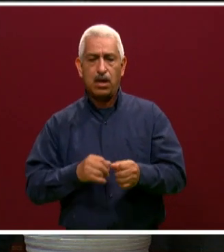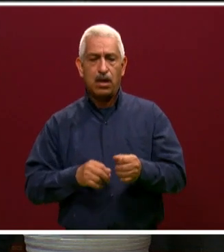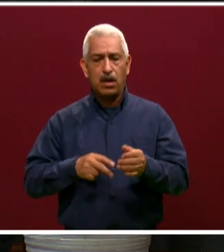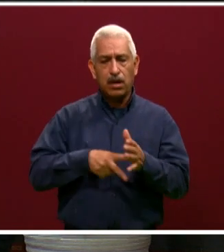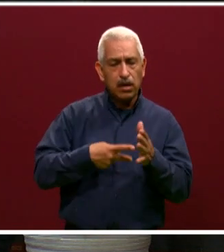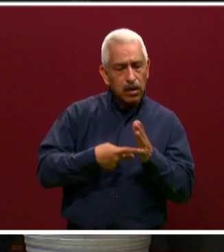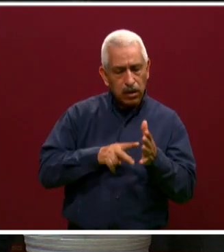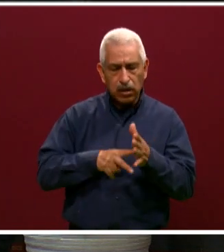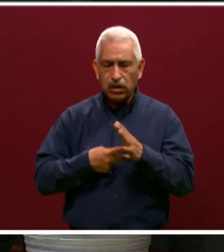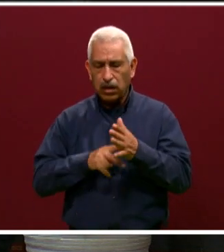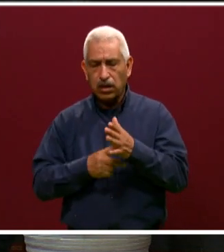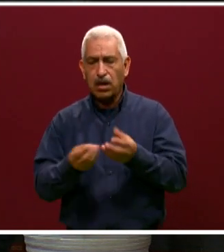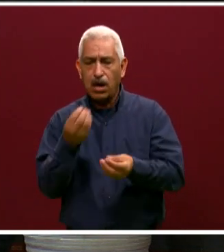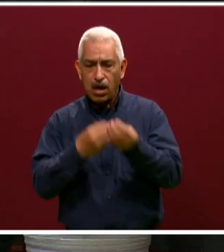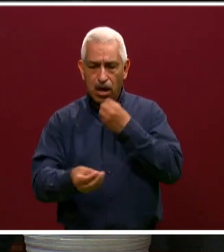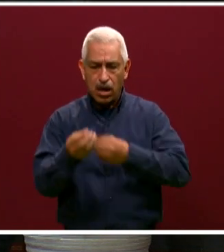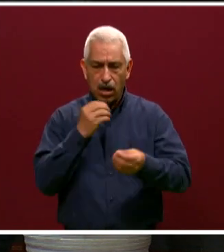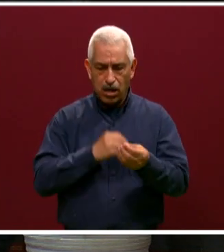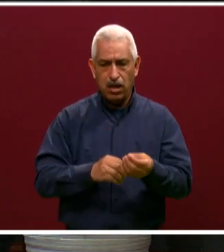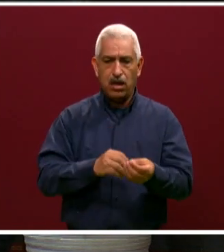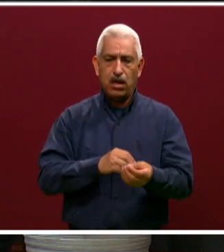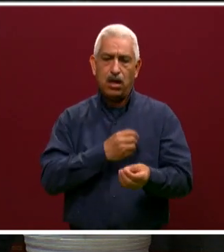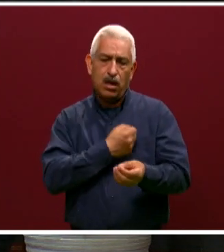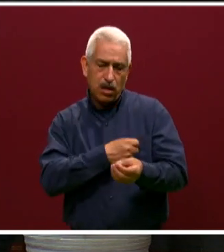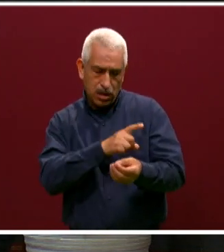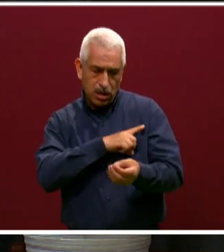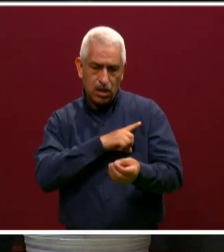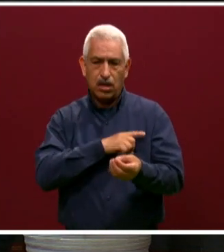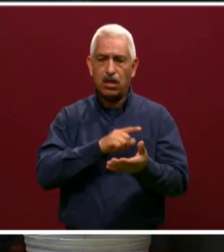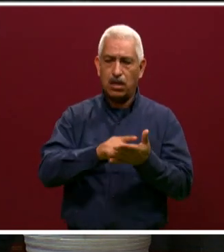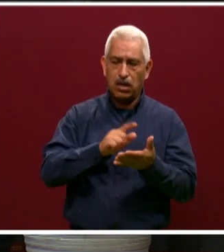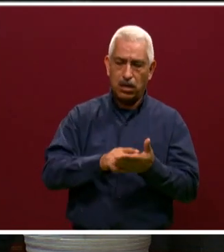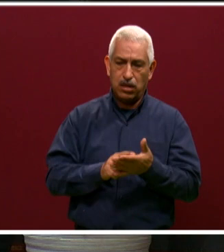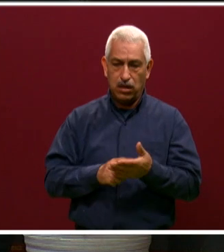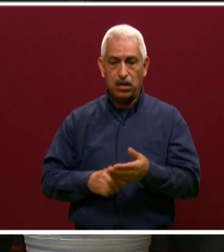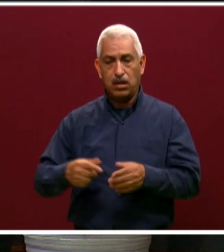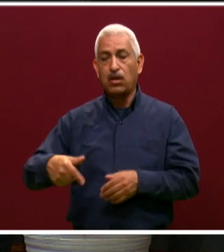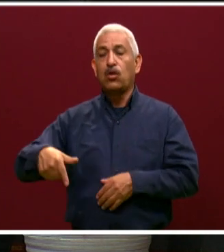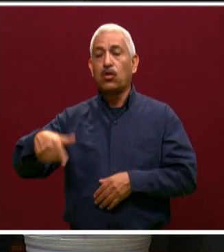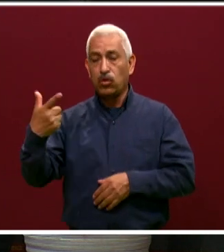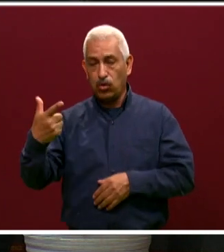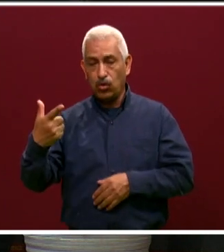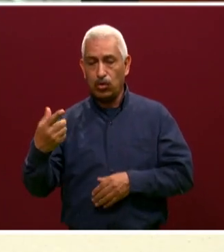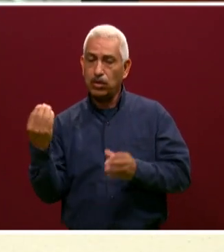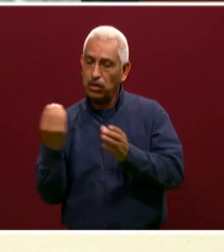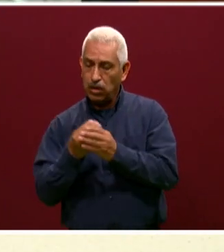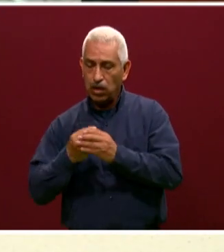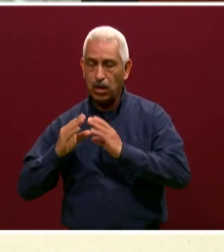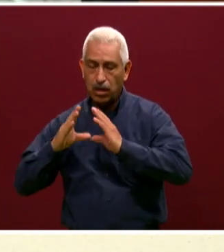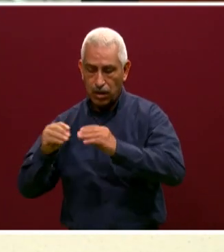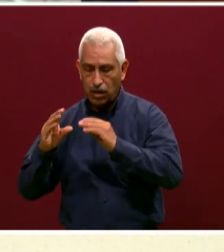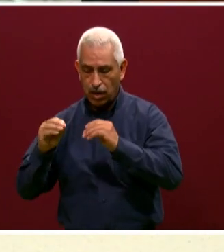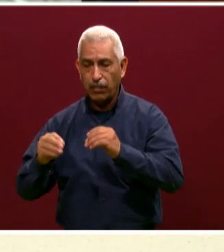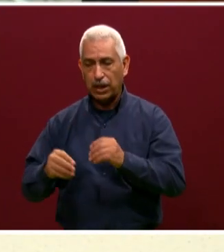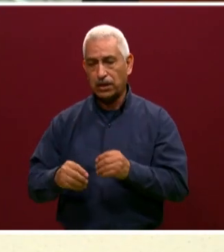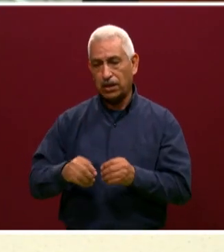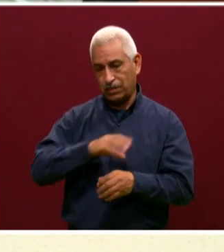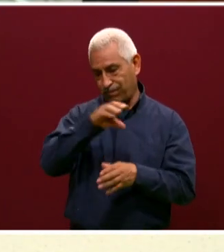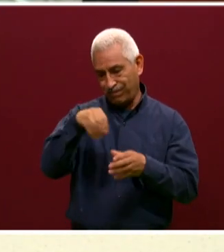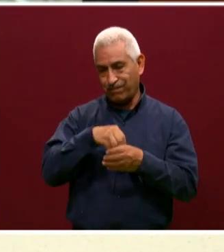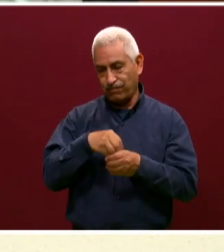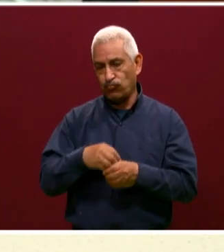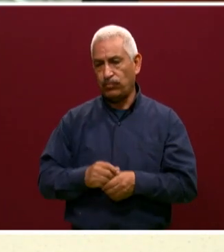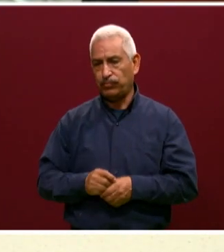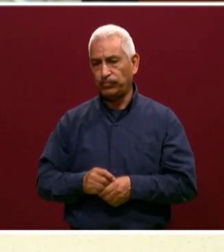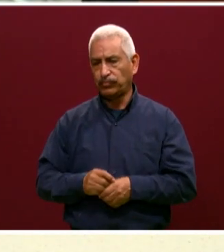tenemos seguridad de higiene. Tenemos 12 capacitaciones en total. Y los alumnos y alumnas que entran a COBAEP, ¿entran después